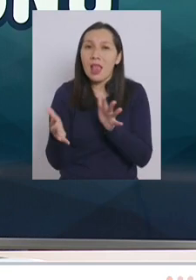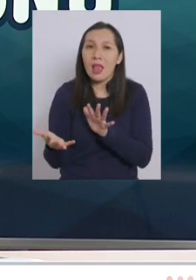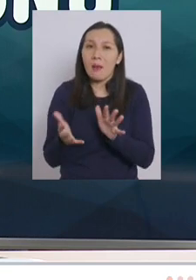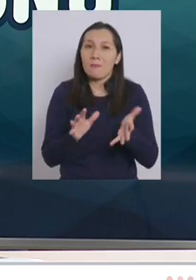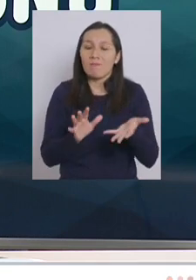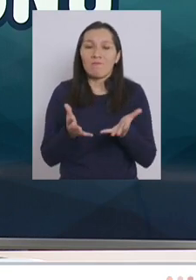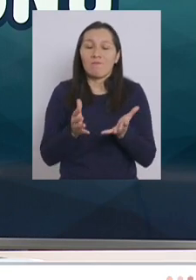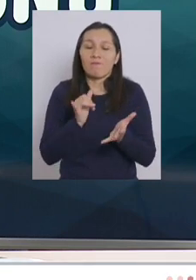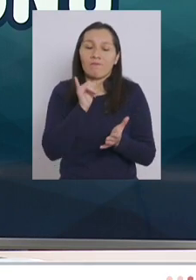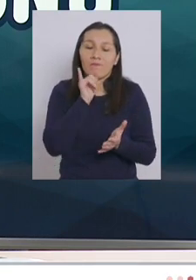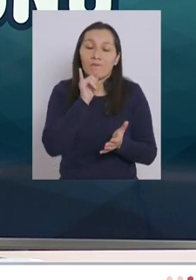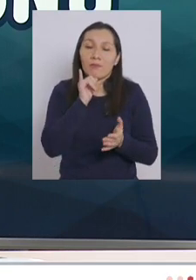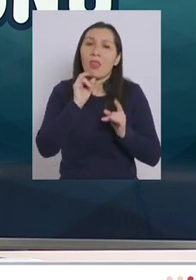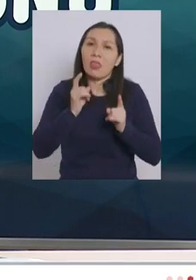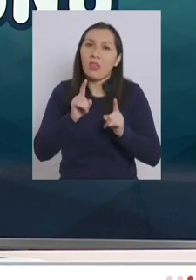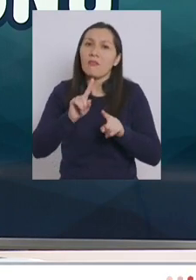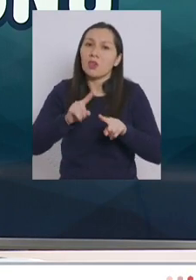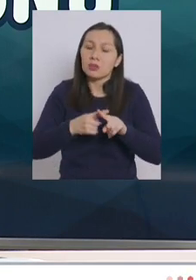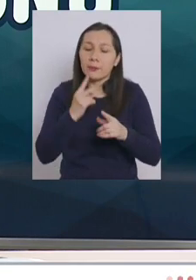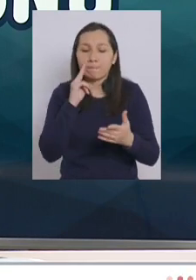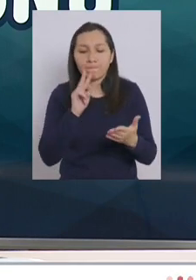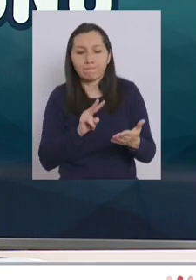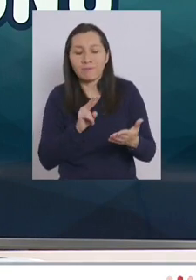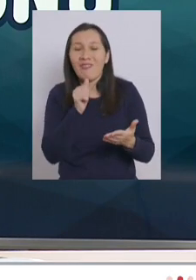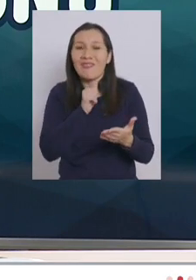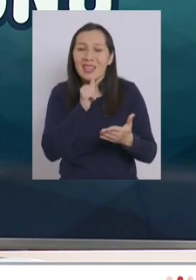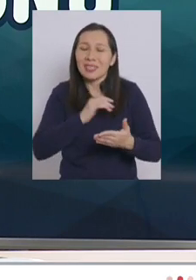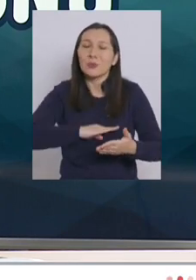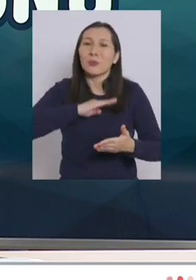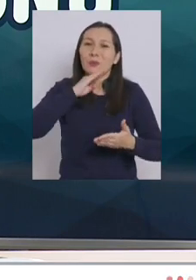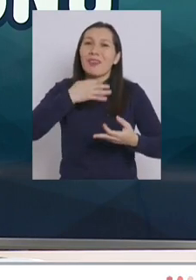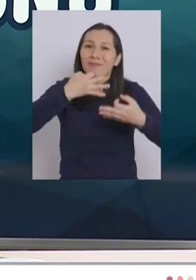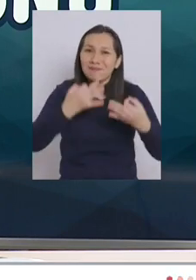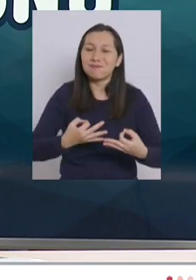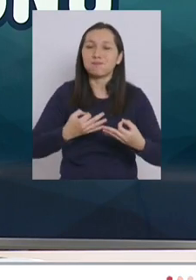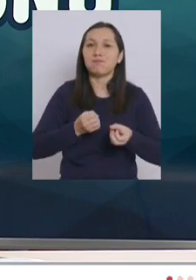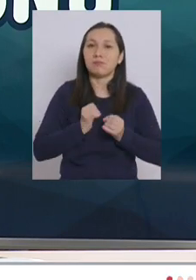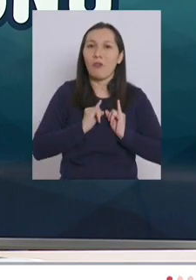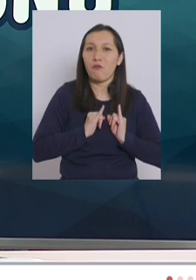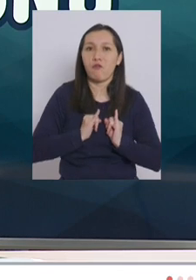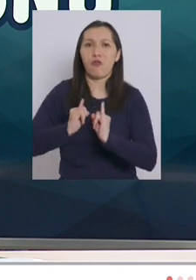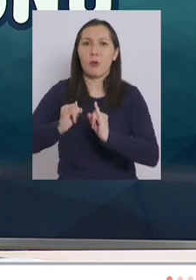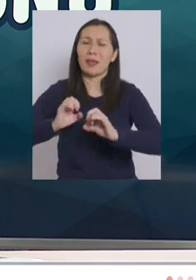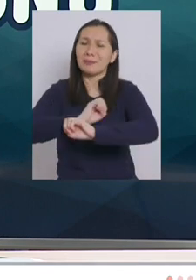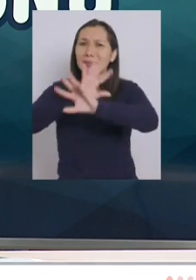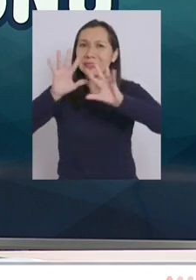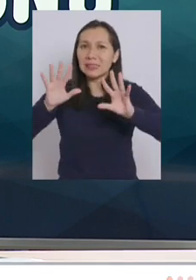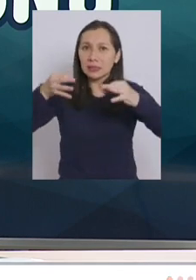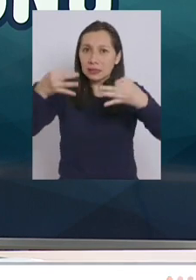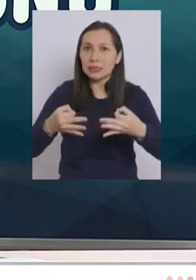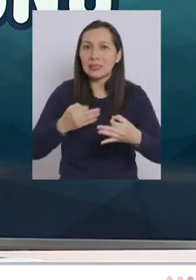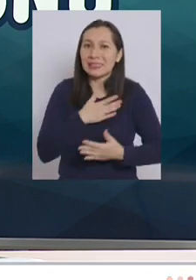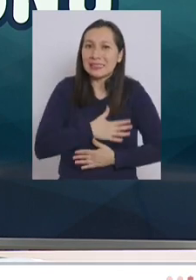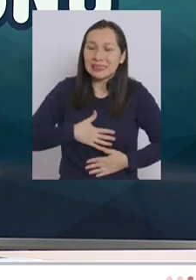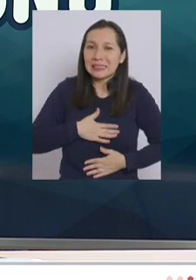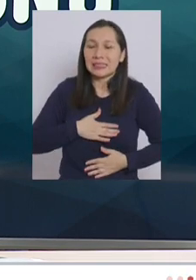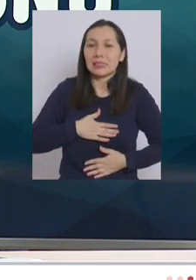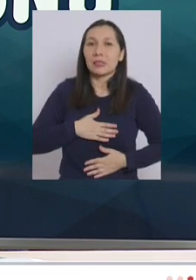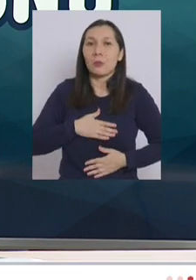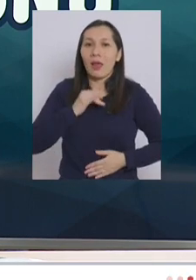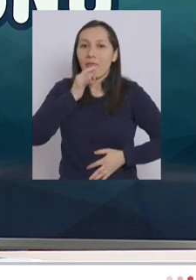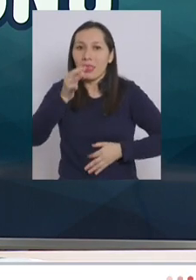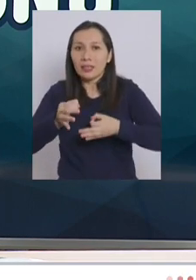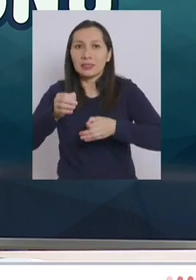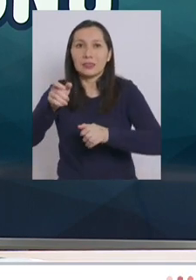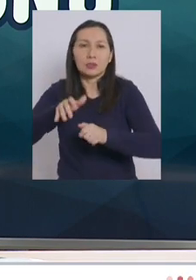no sé habrá que reconocer que no hemos sido lo suficientemente eficientes en transmitir ese deseo hacia